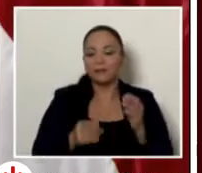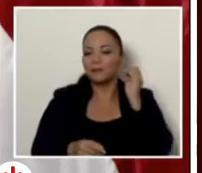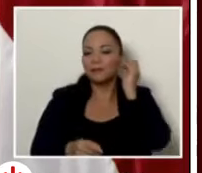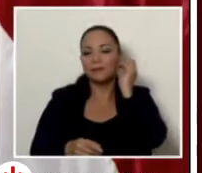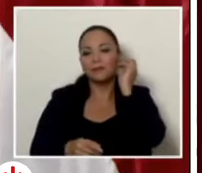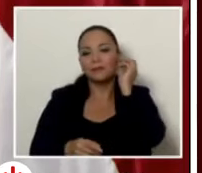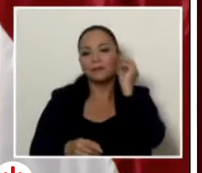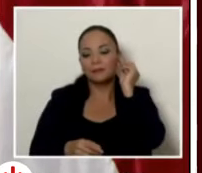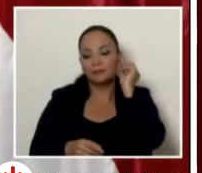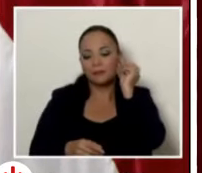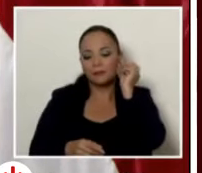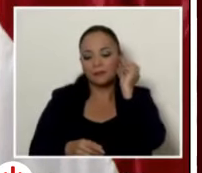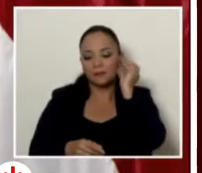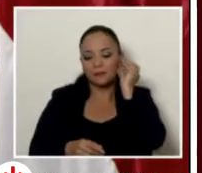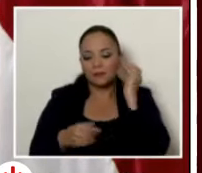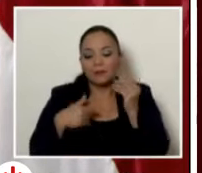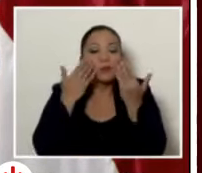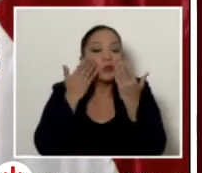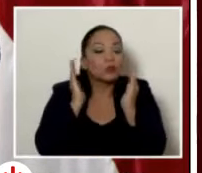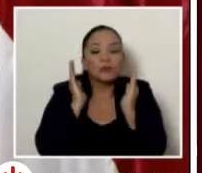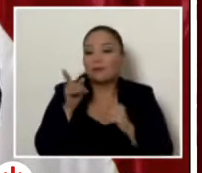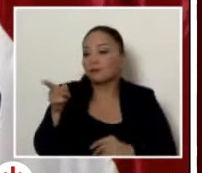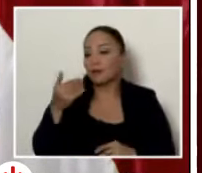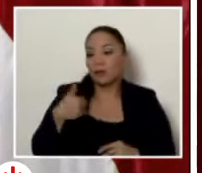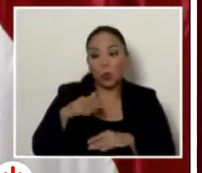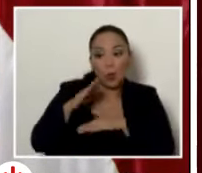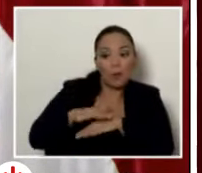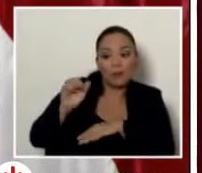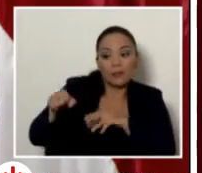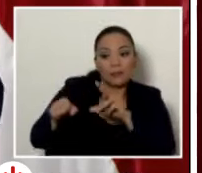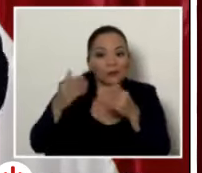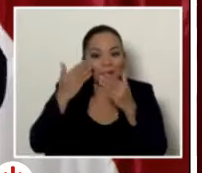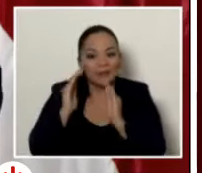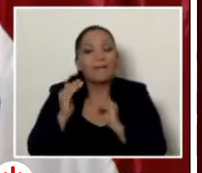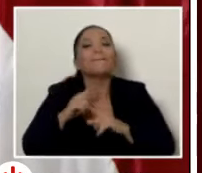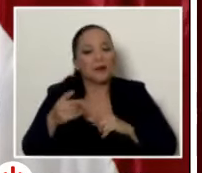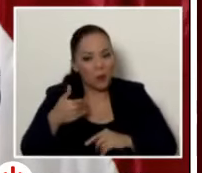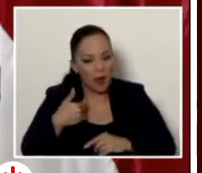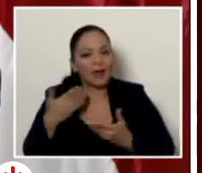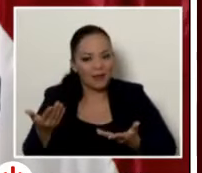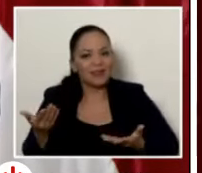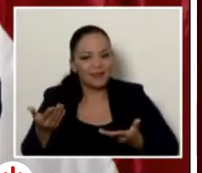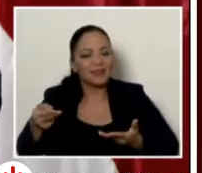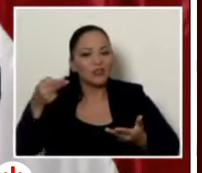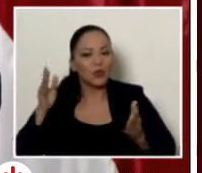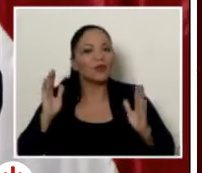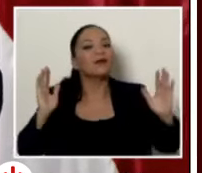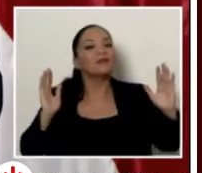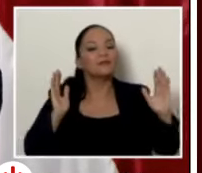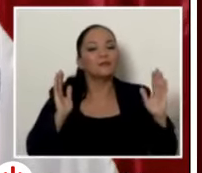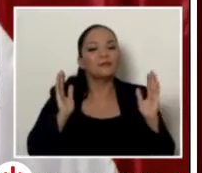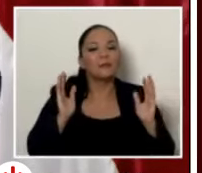11 yo no sé si el señor es culpable o no hay indicios y el procurador correspondiente le